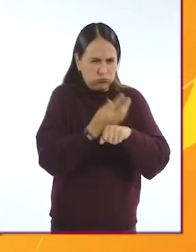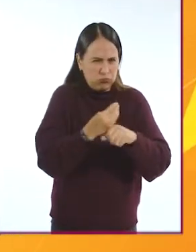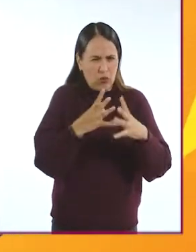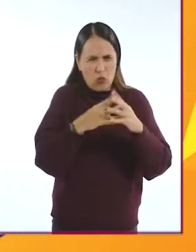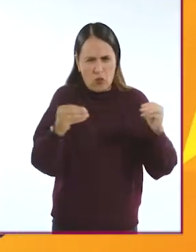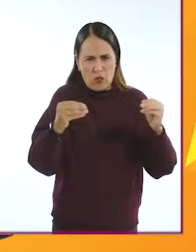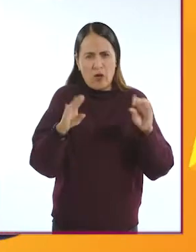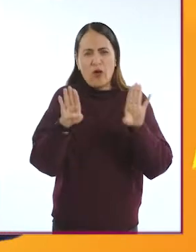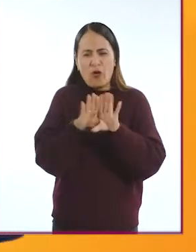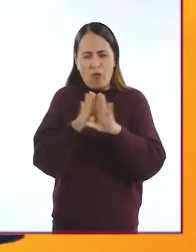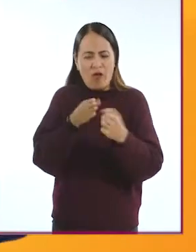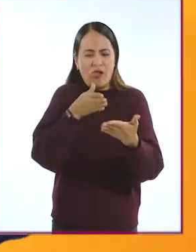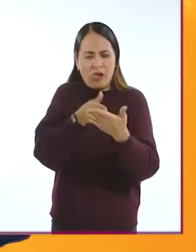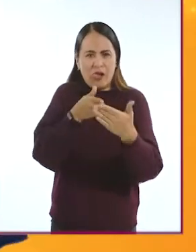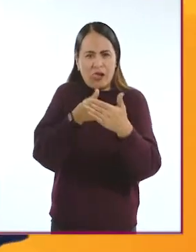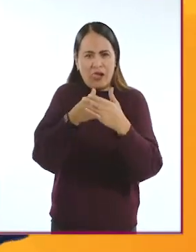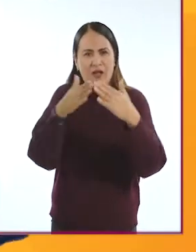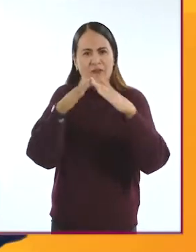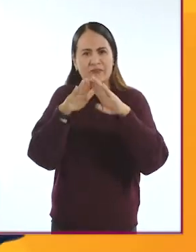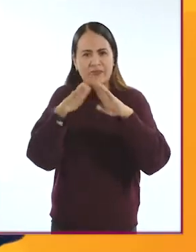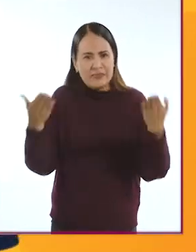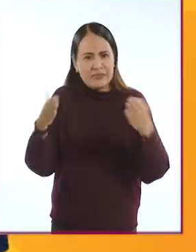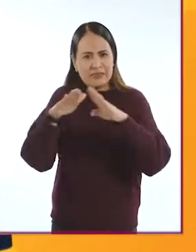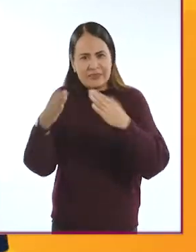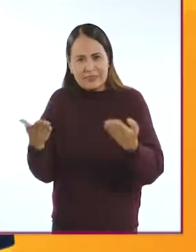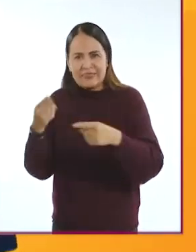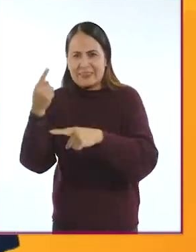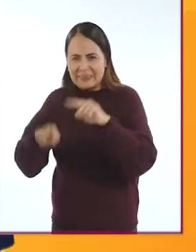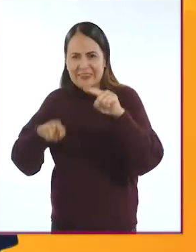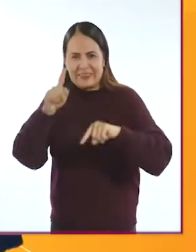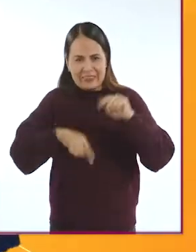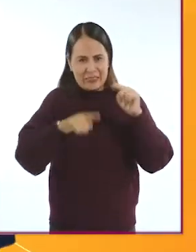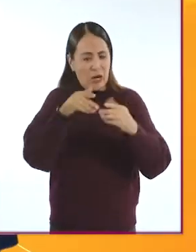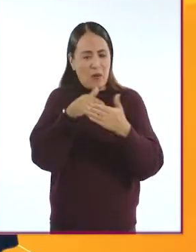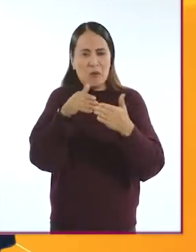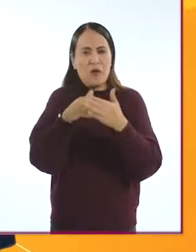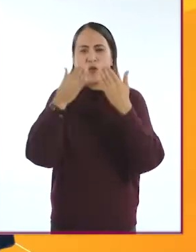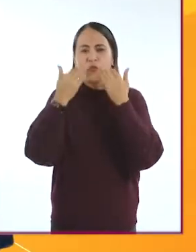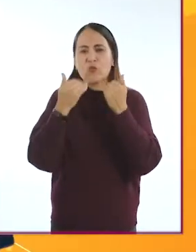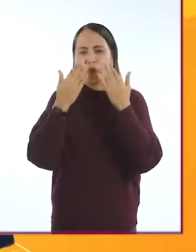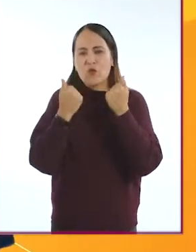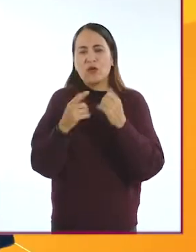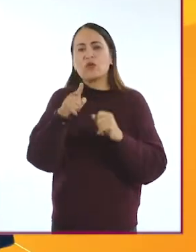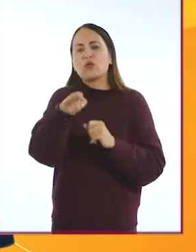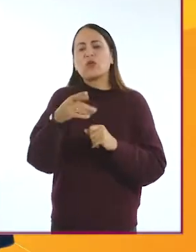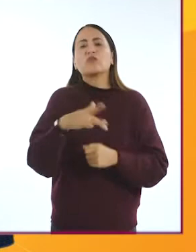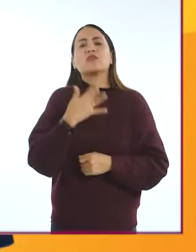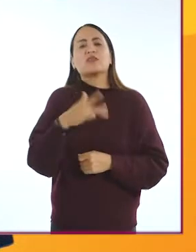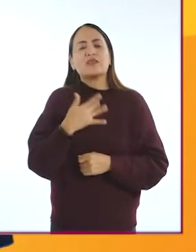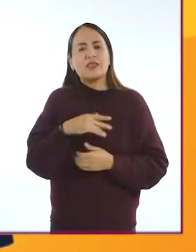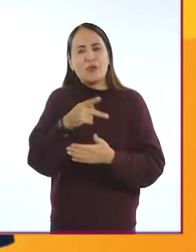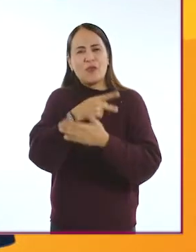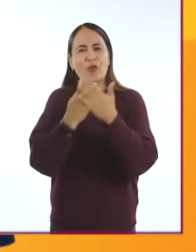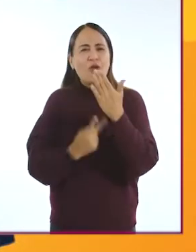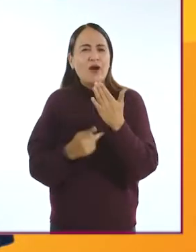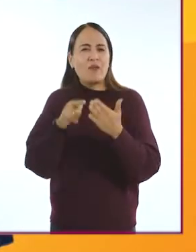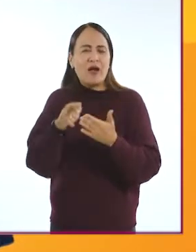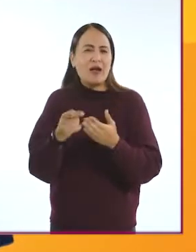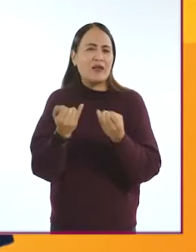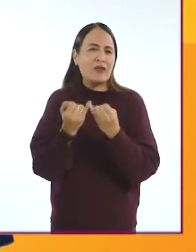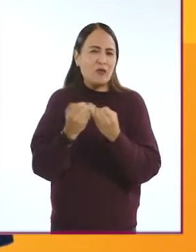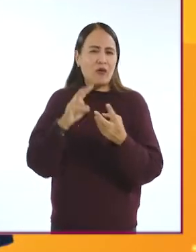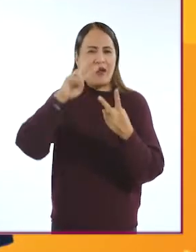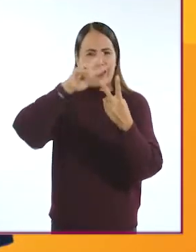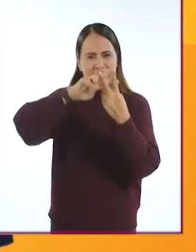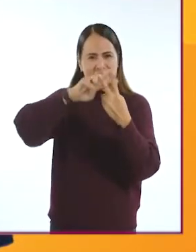Ayudar a los demás derrumbando muros y barreras sin limitaciones. ¿Y qué opinas del programa sobre tecnologías asistivas? Coméntalo en tus redes